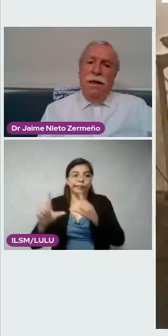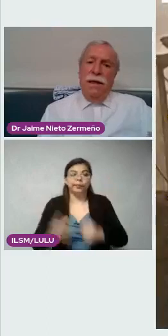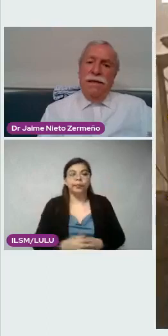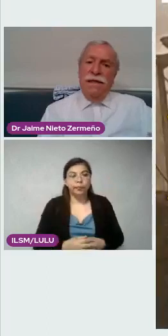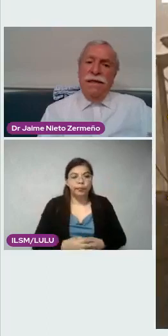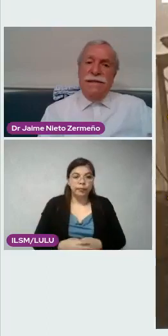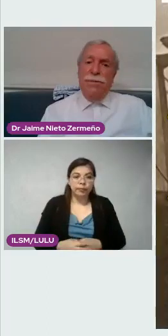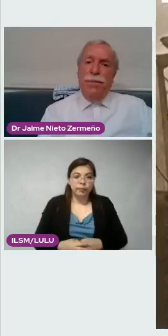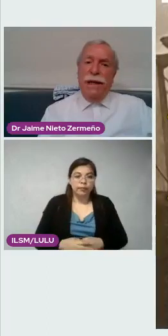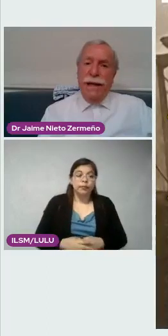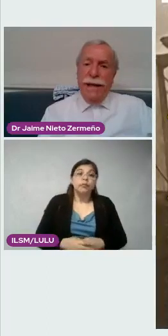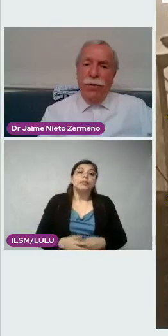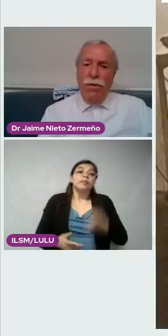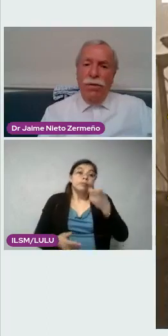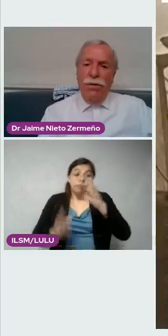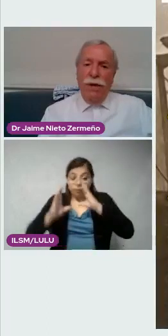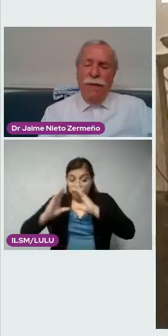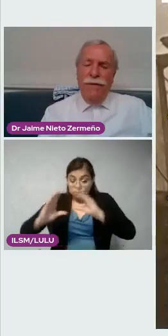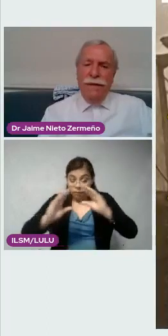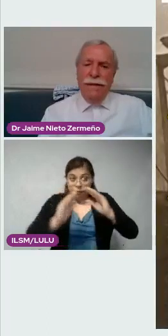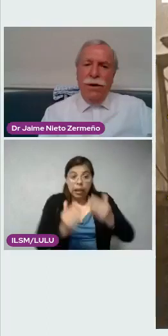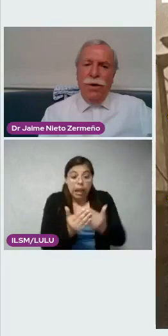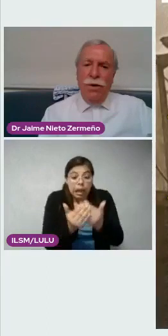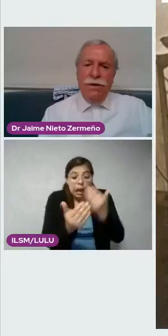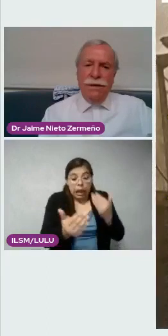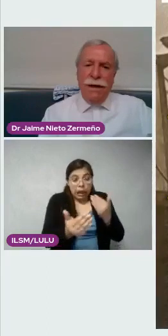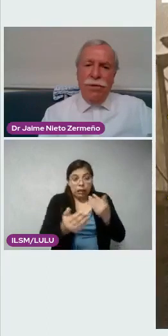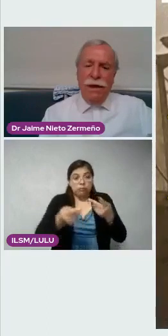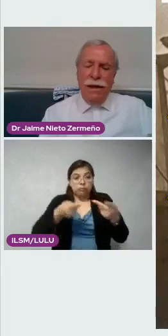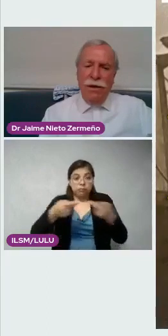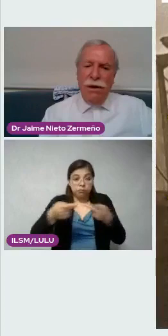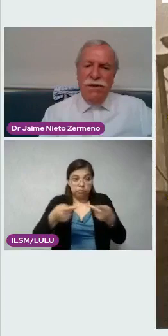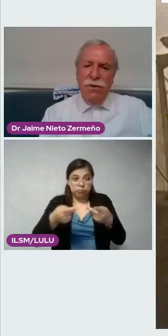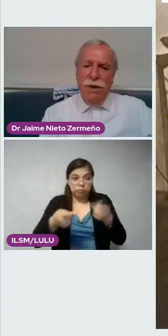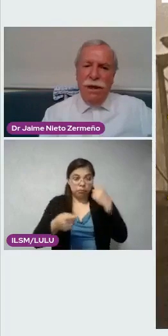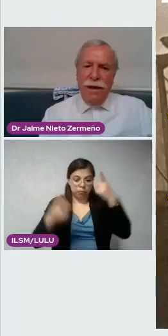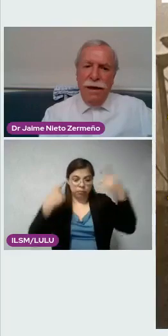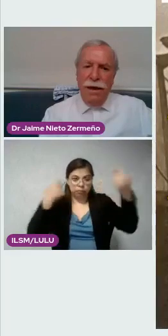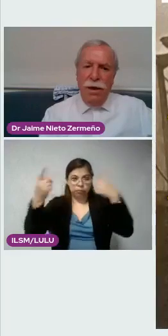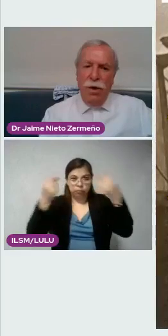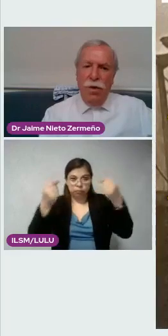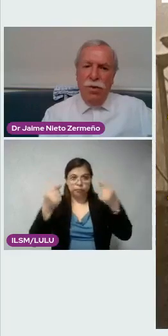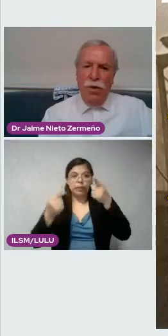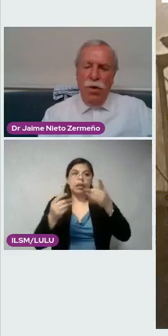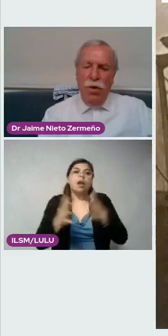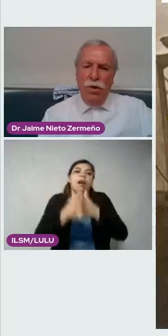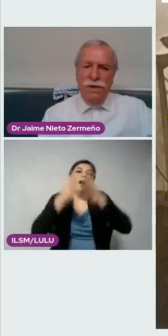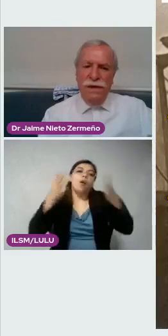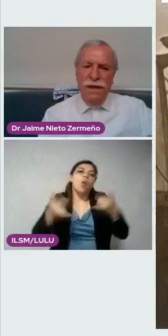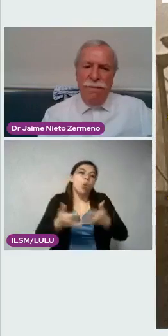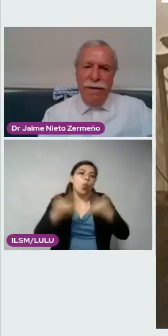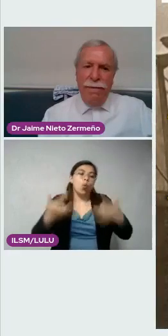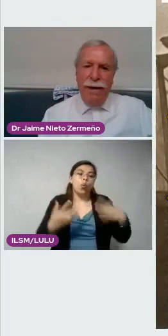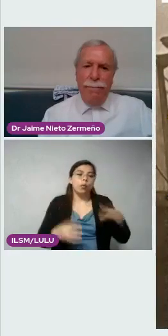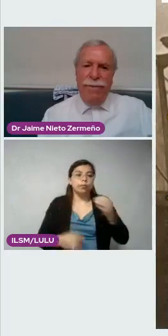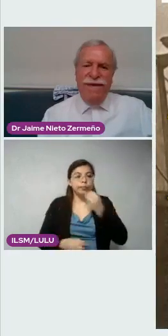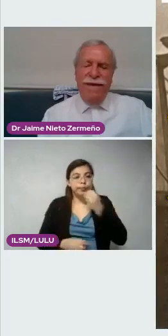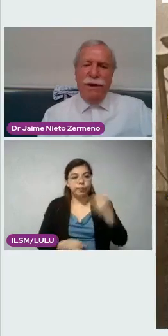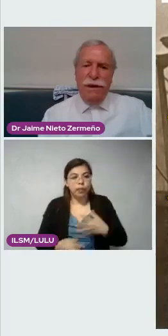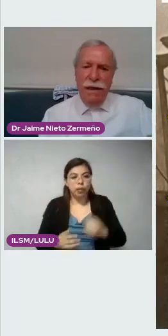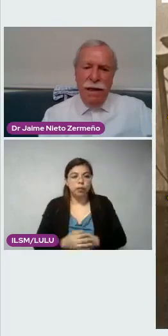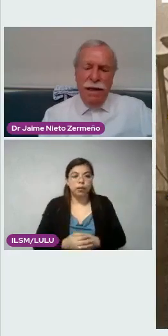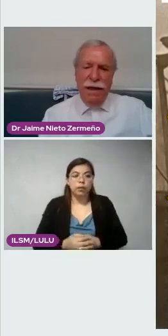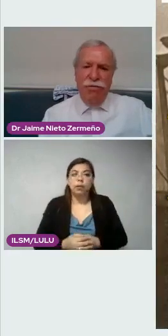La enseñanza de pregrado, fíjense lo extraordinario de la historia, no se llevaba